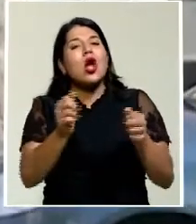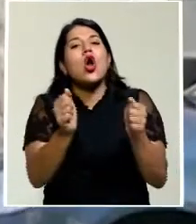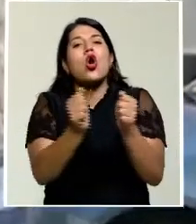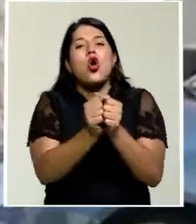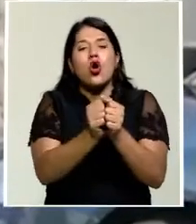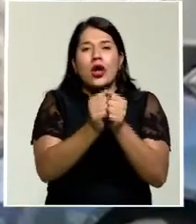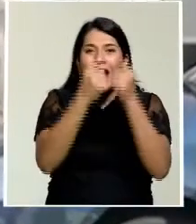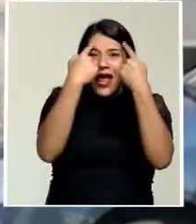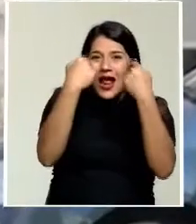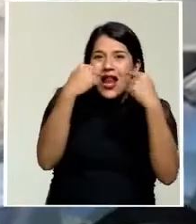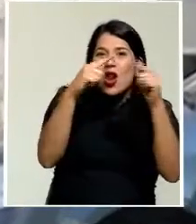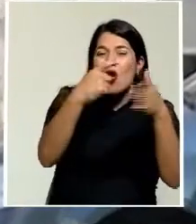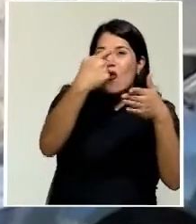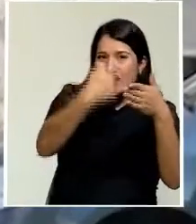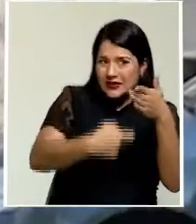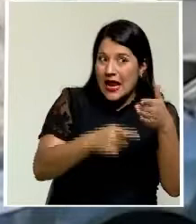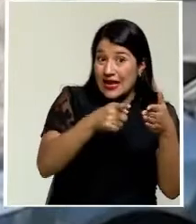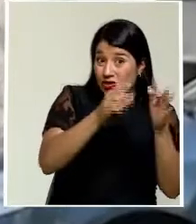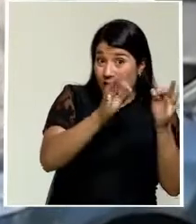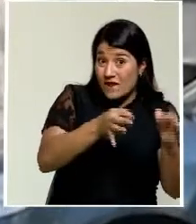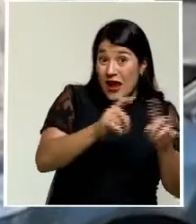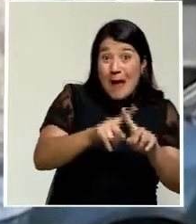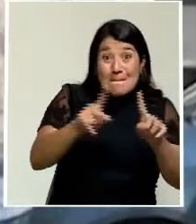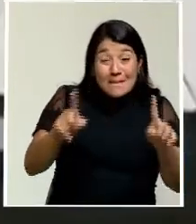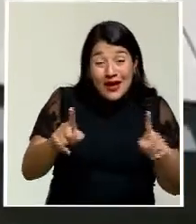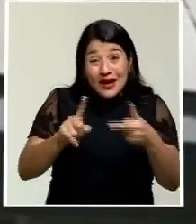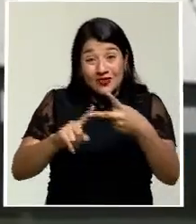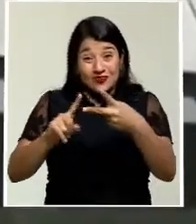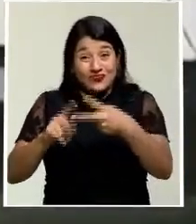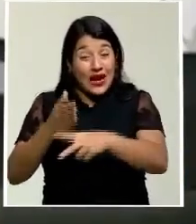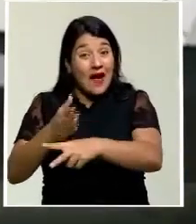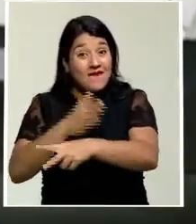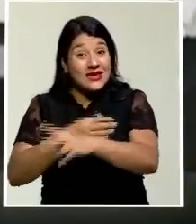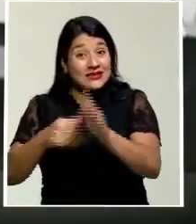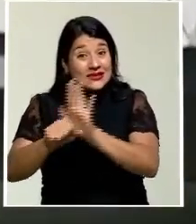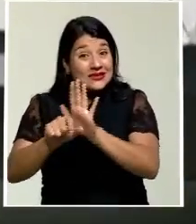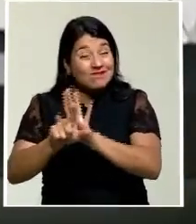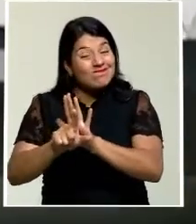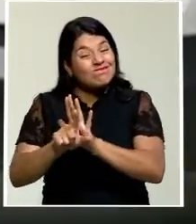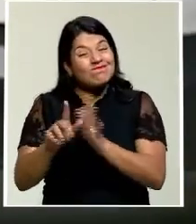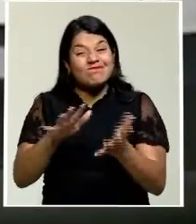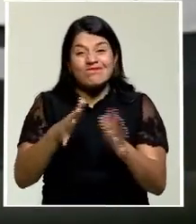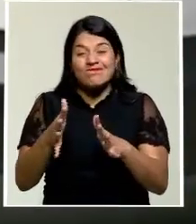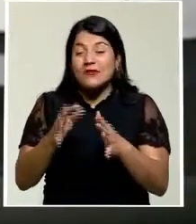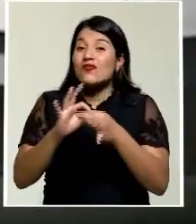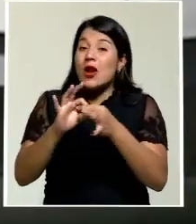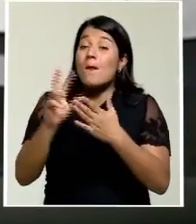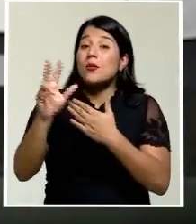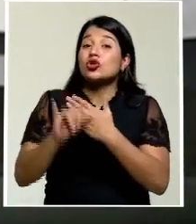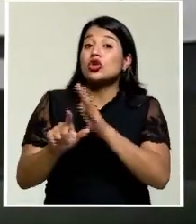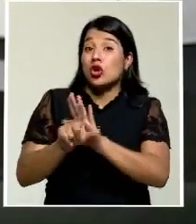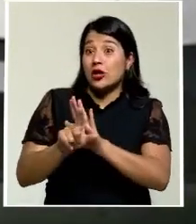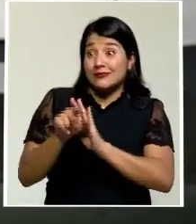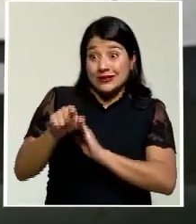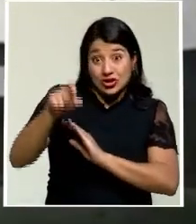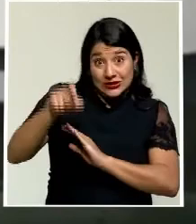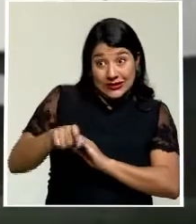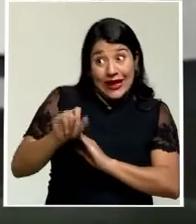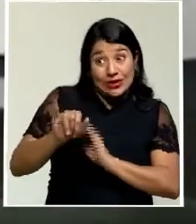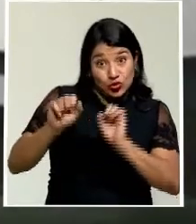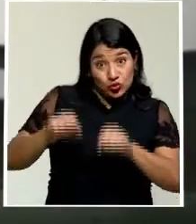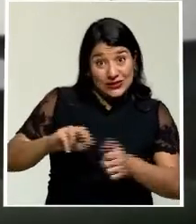Sin embargo, el avance no ha sido igual en Asamblea Legislativa con los proyectos de ley que se requieren y esto podría ser un obstáculo.